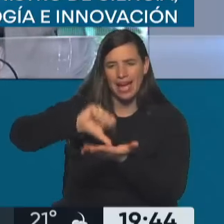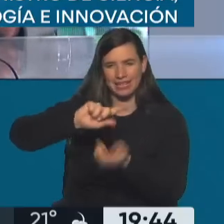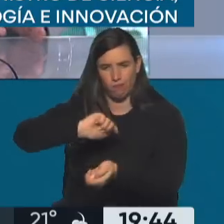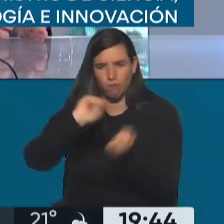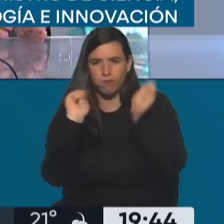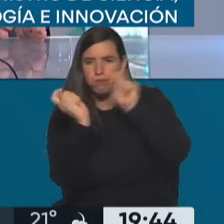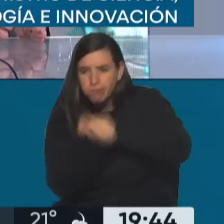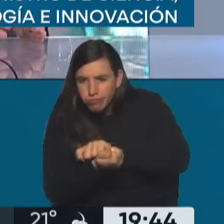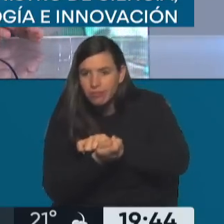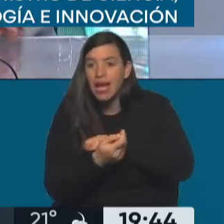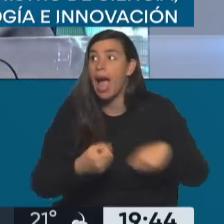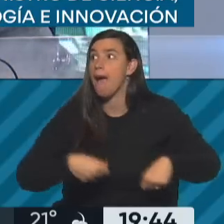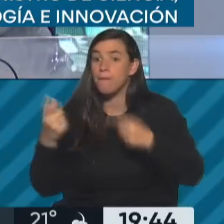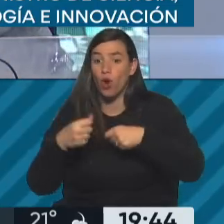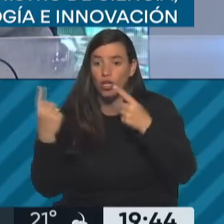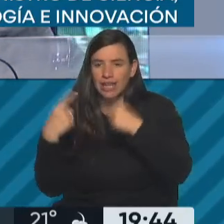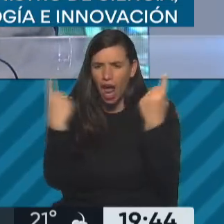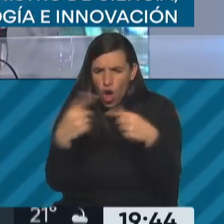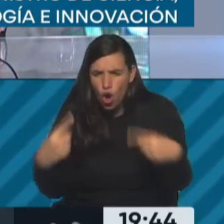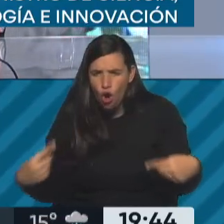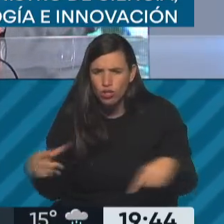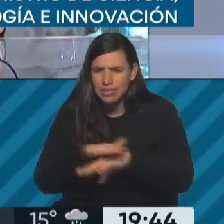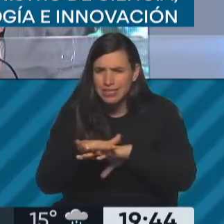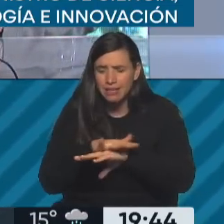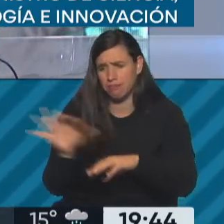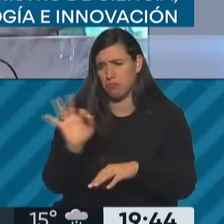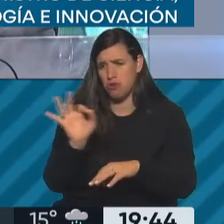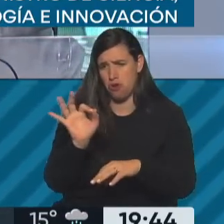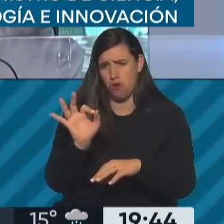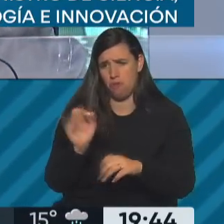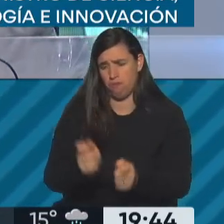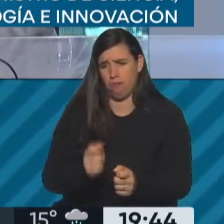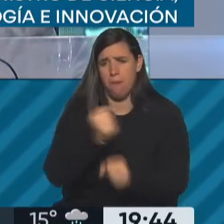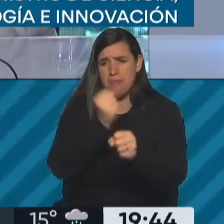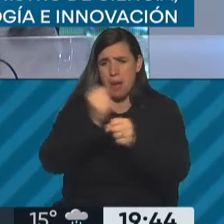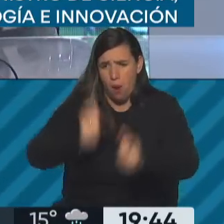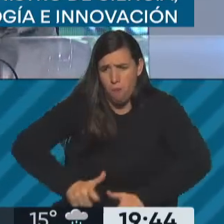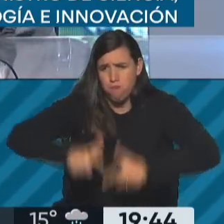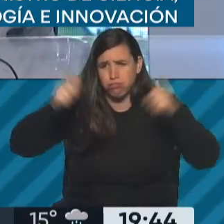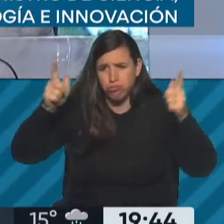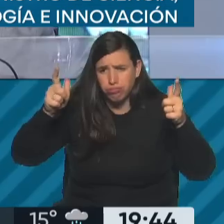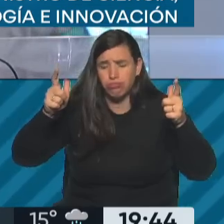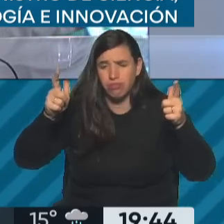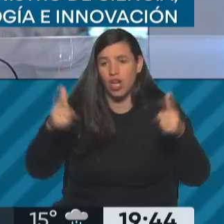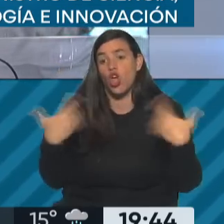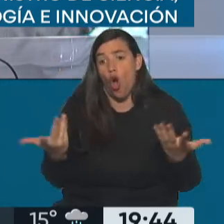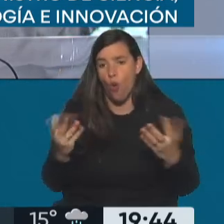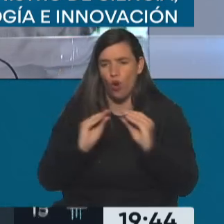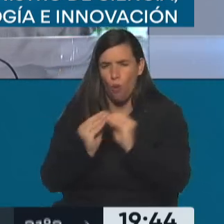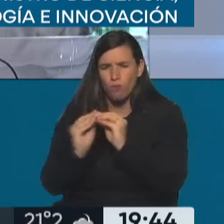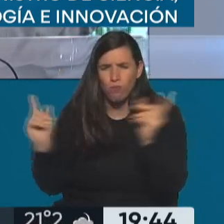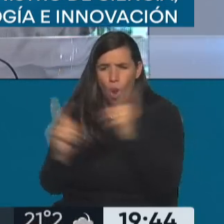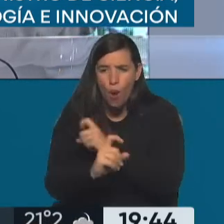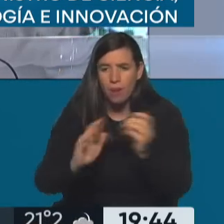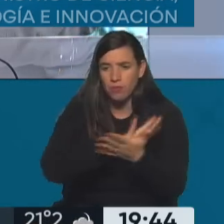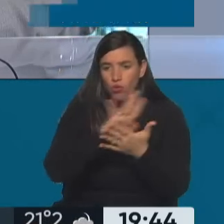cosas que no sean productos primarios, agregar valor y generar trabajo en la Argentina y, por supuesto, resolver los problemas de la gente, como ocurrió con la pandemia. Yo ese no